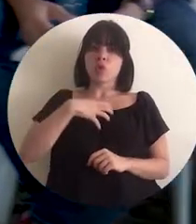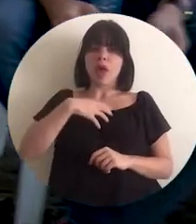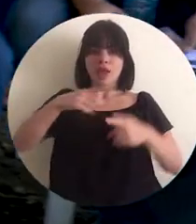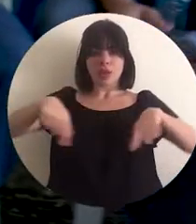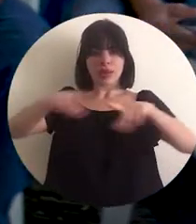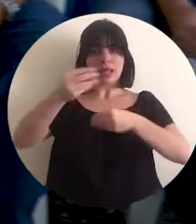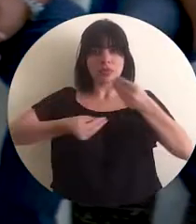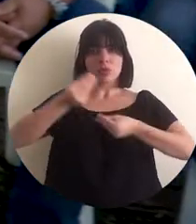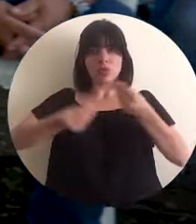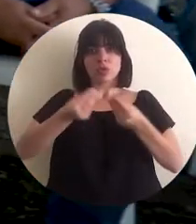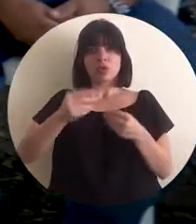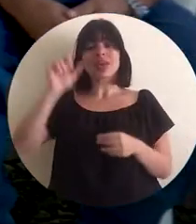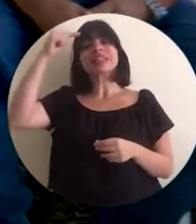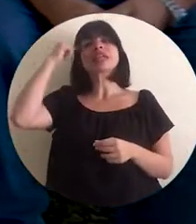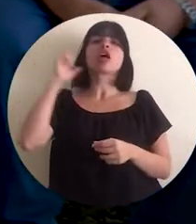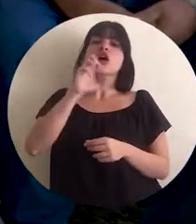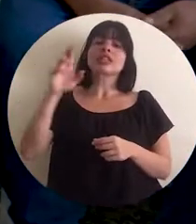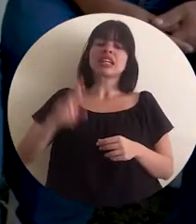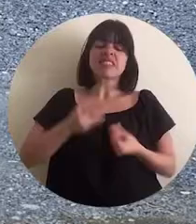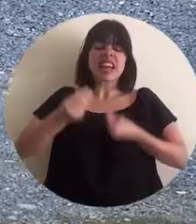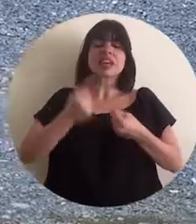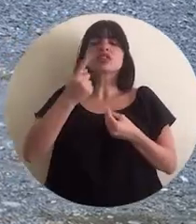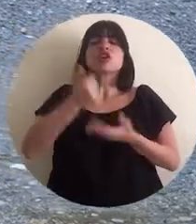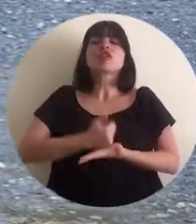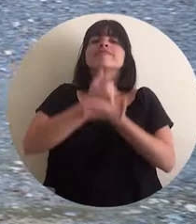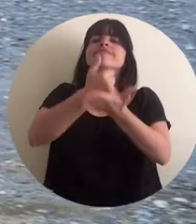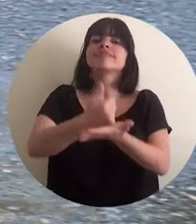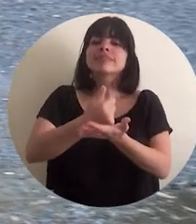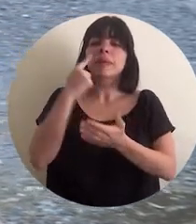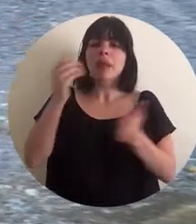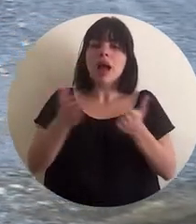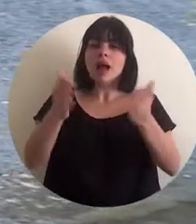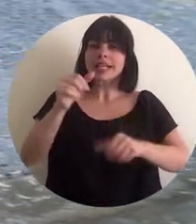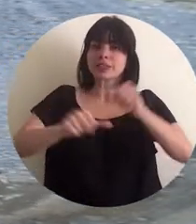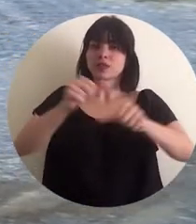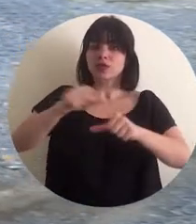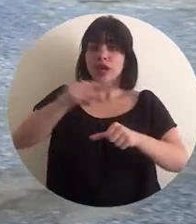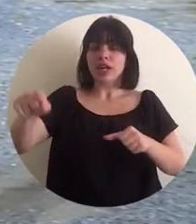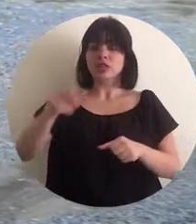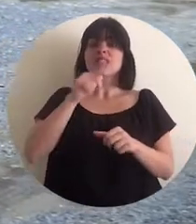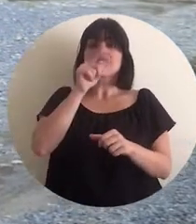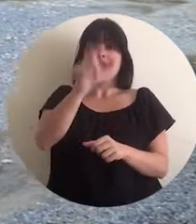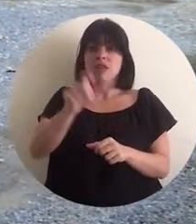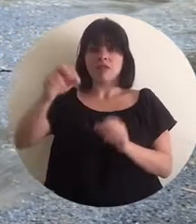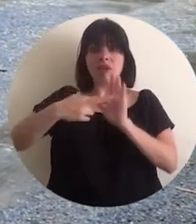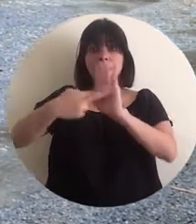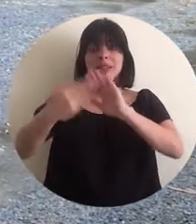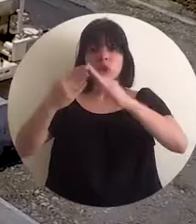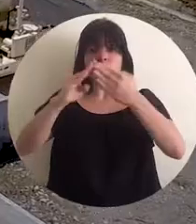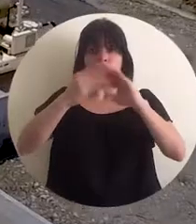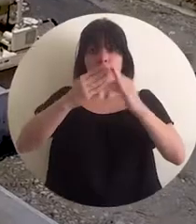los dueños de esta planta, porque el Estado costarricense lo que hace es que facilita los esfuerzos para que los legítimos representantes de las